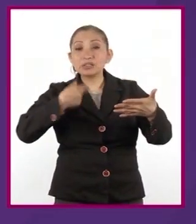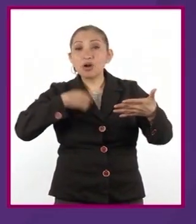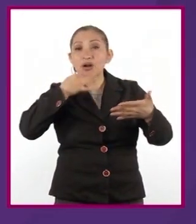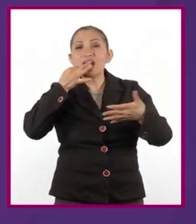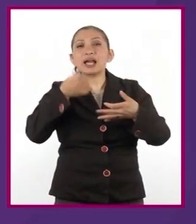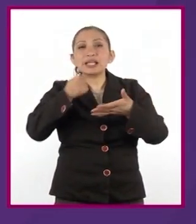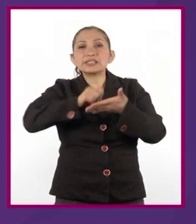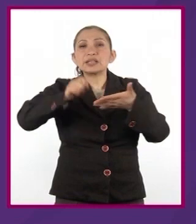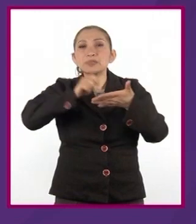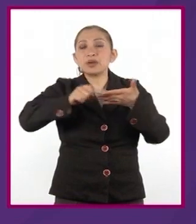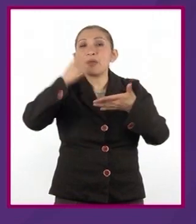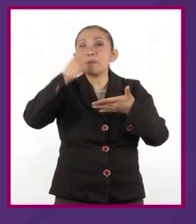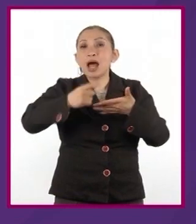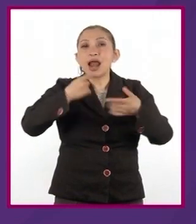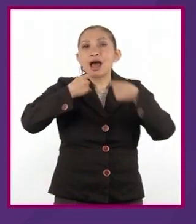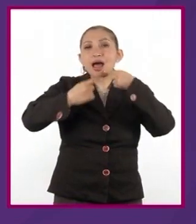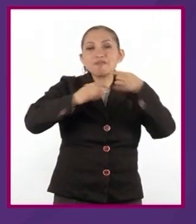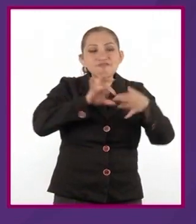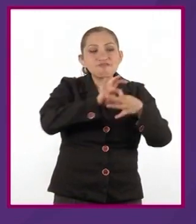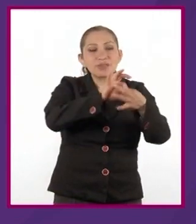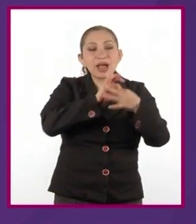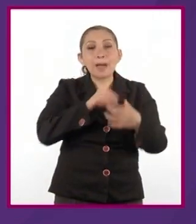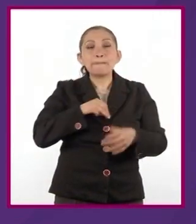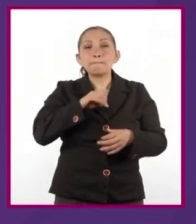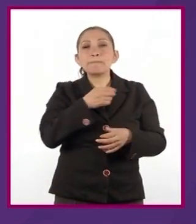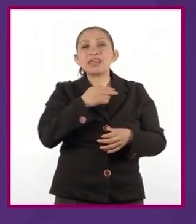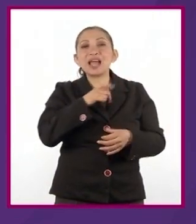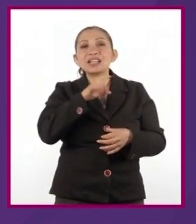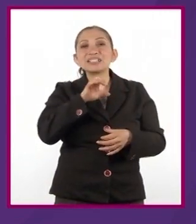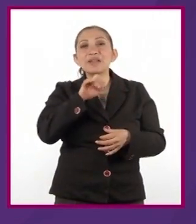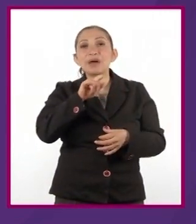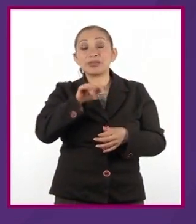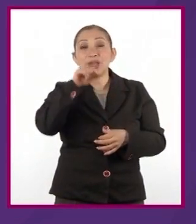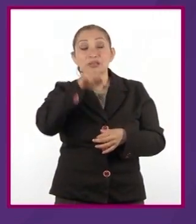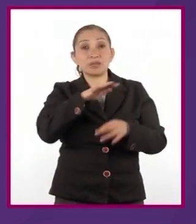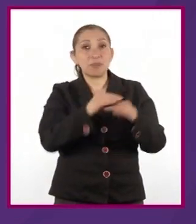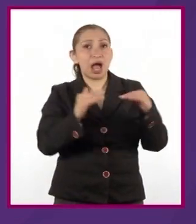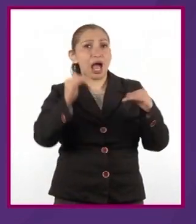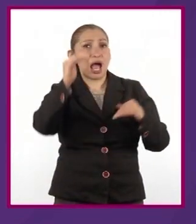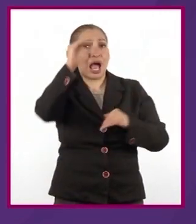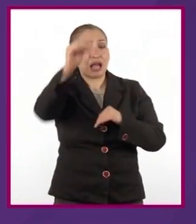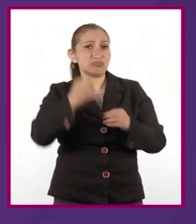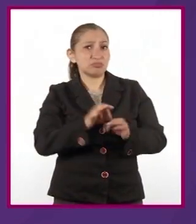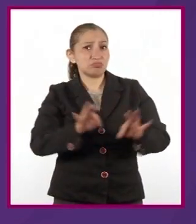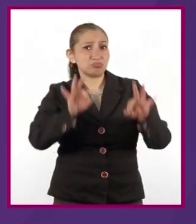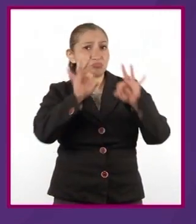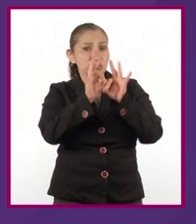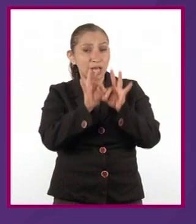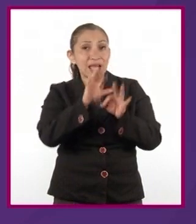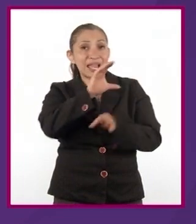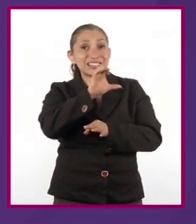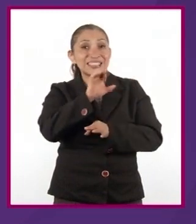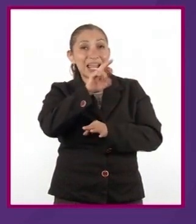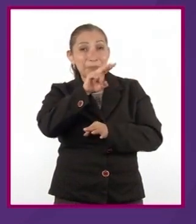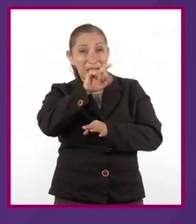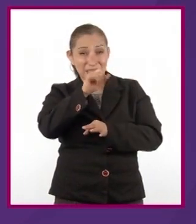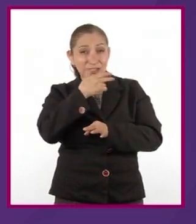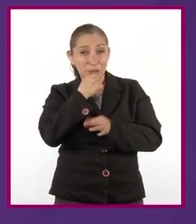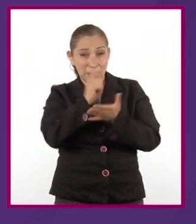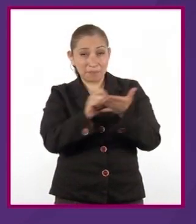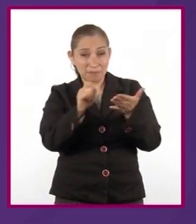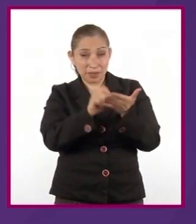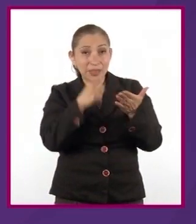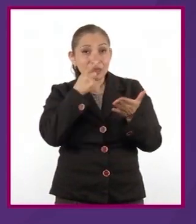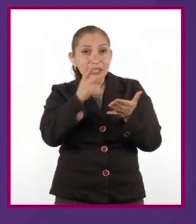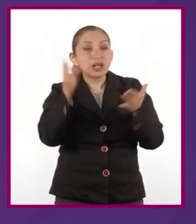mensaje escrito a manera de diálogo. Con Miguel de Cervantes, el prólogo alcanza su más alta expresión. Cervantes escribió un texto en el que